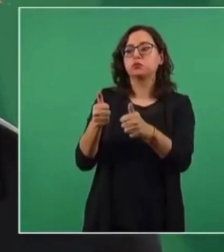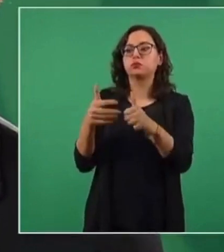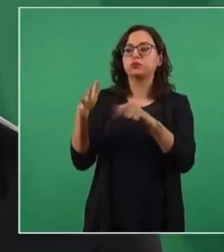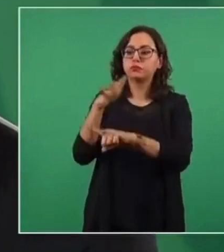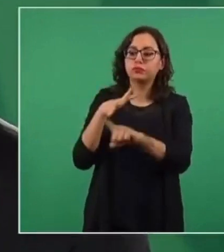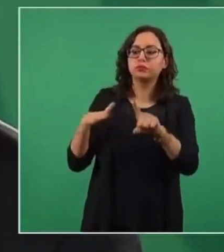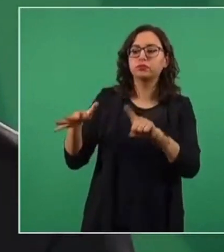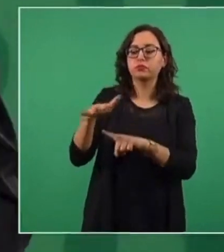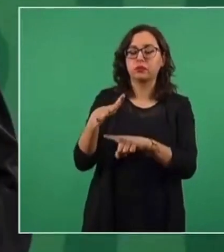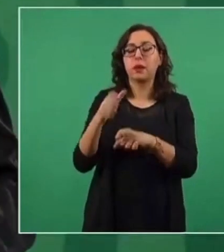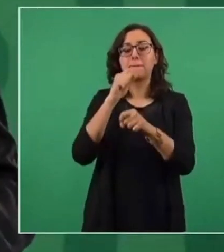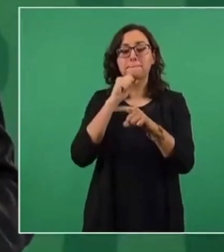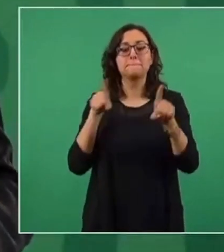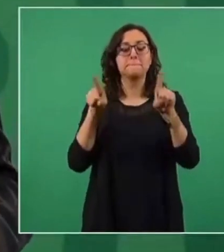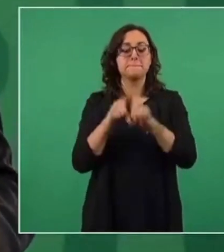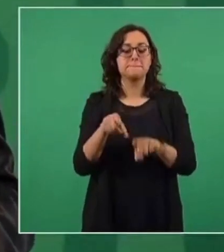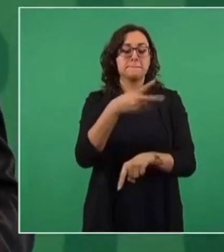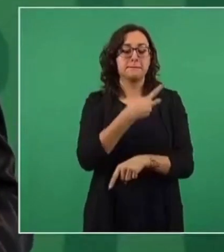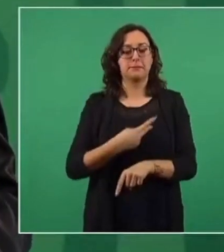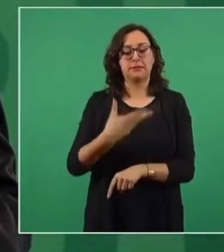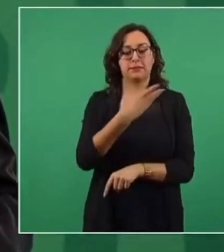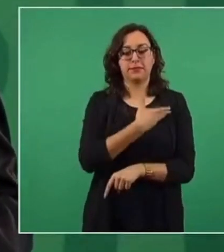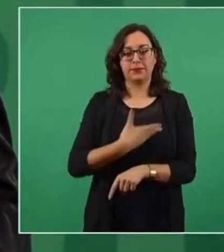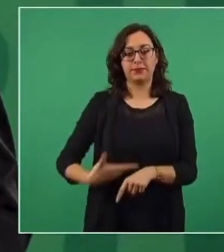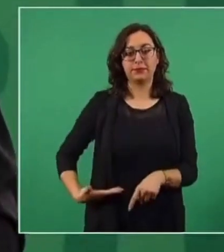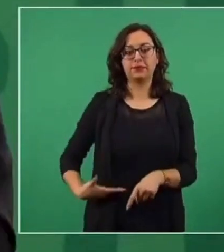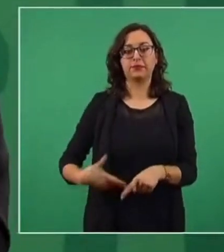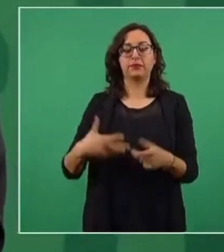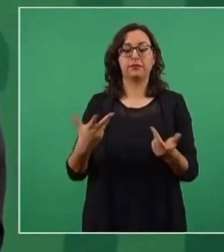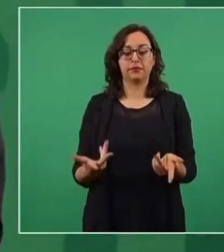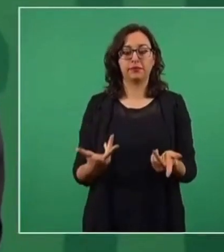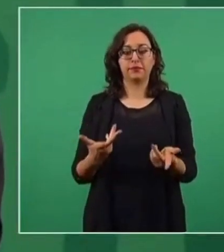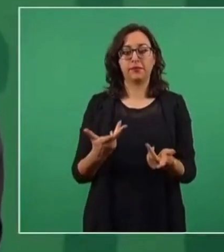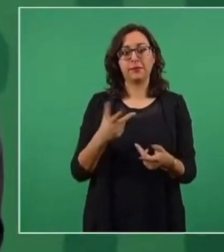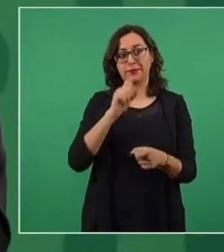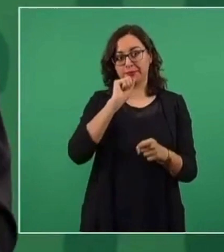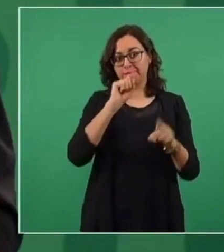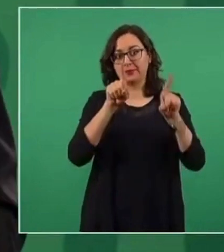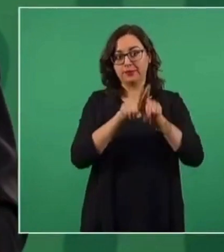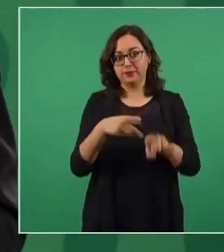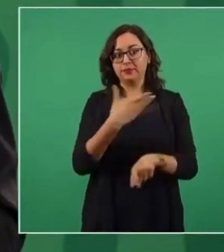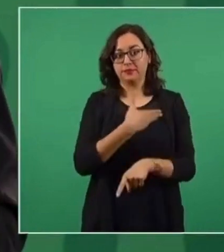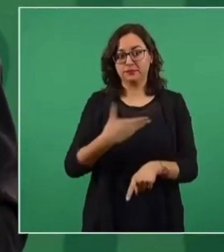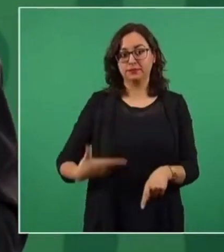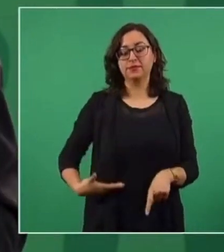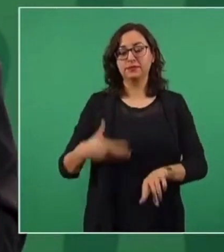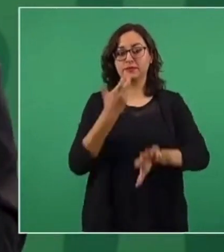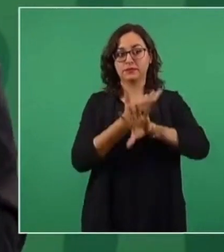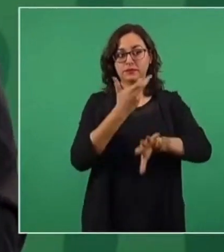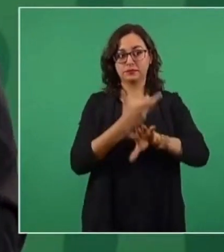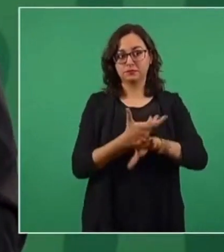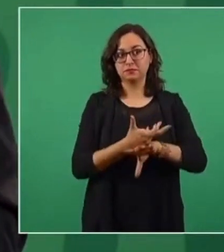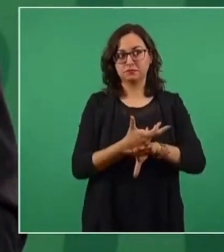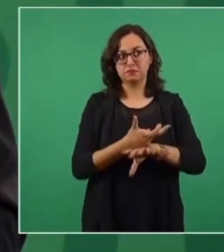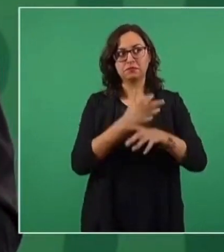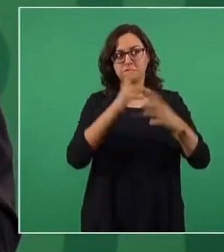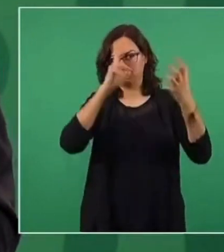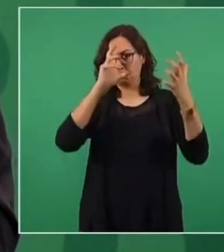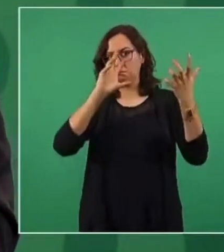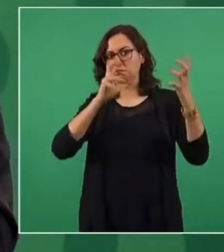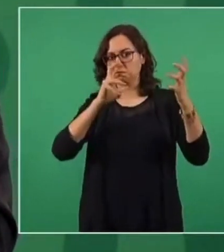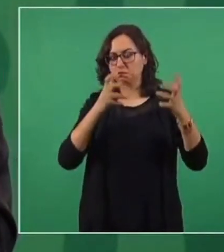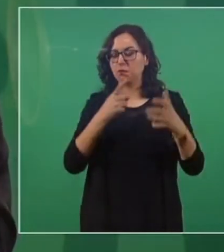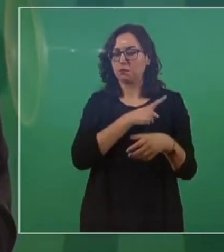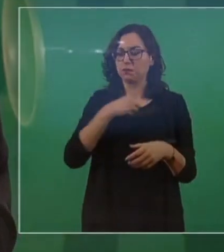hemos escuchado también de la vicepresidenta de los Estados Unidos y del presidente de los Estados Unidos es que hay que ofrecer alternativas, opciones. Entonces, por eso se va a